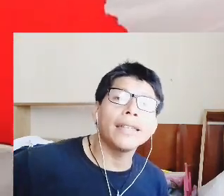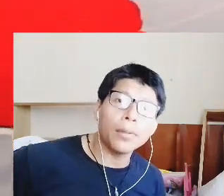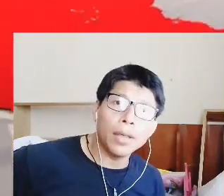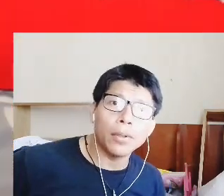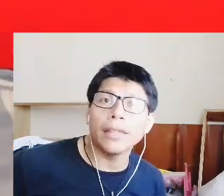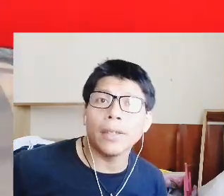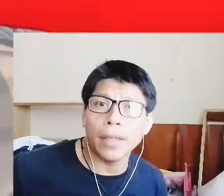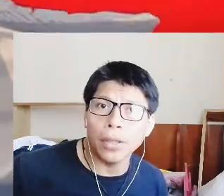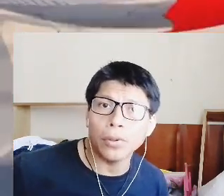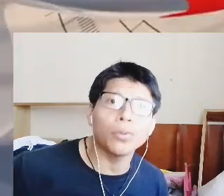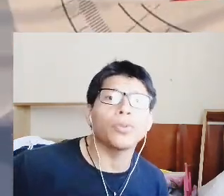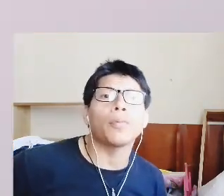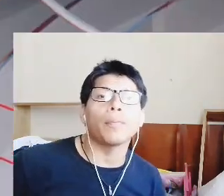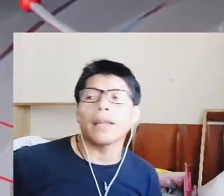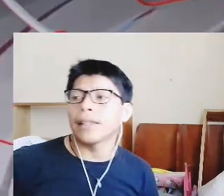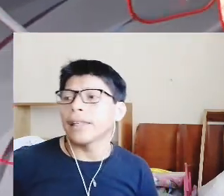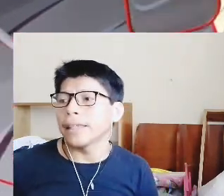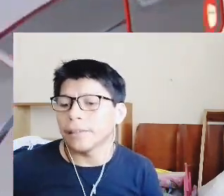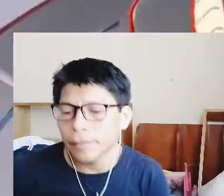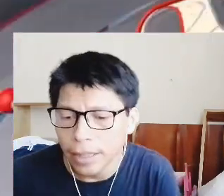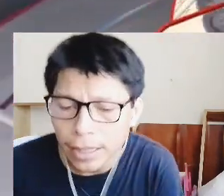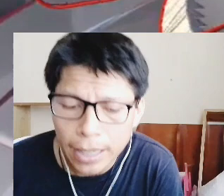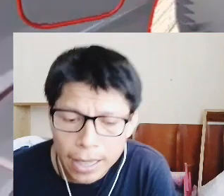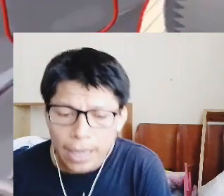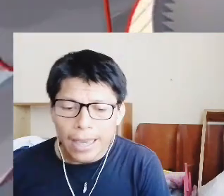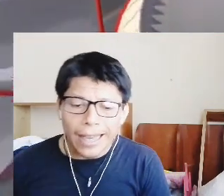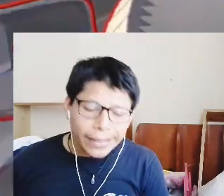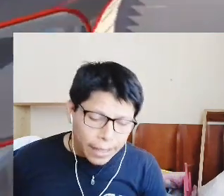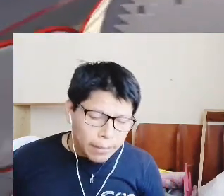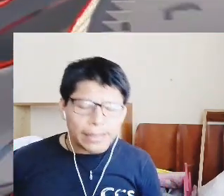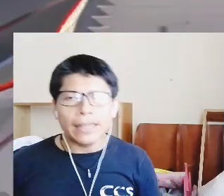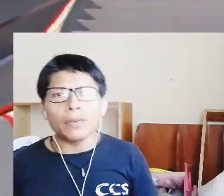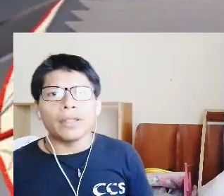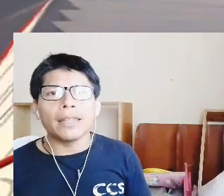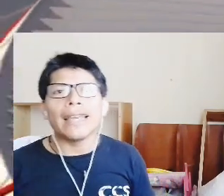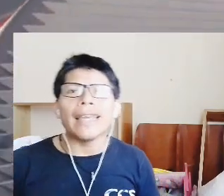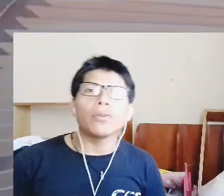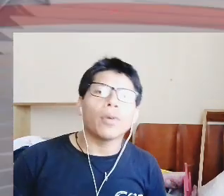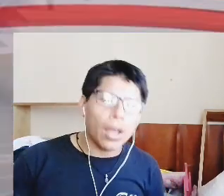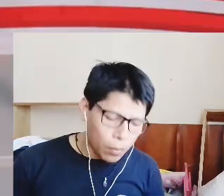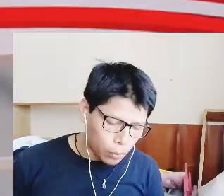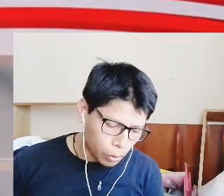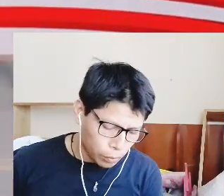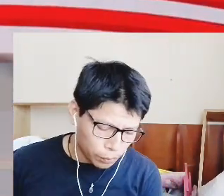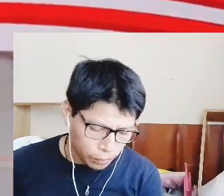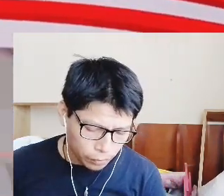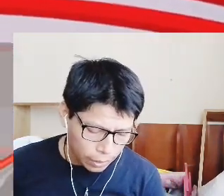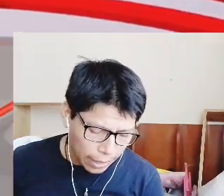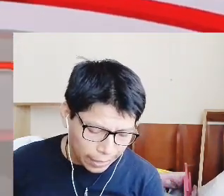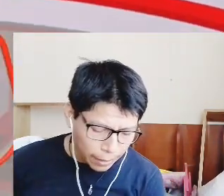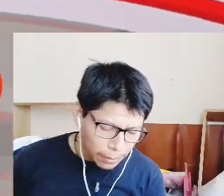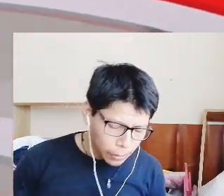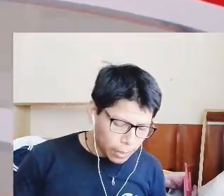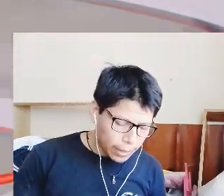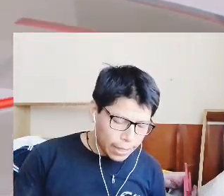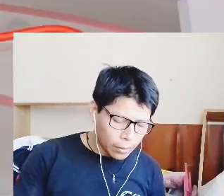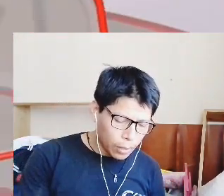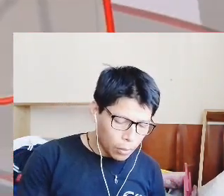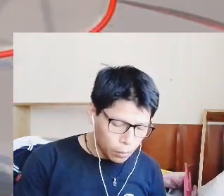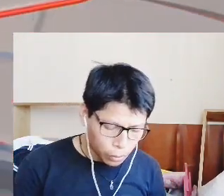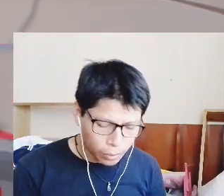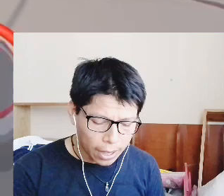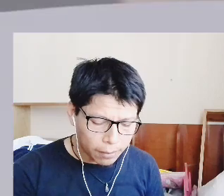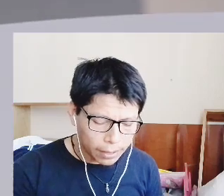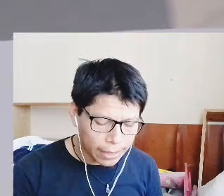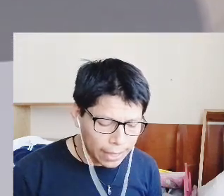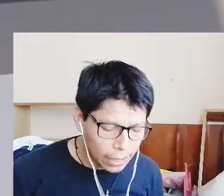en ese juego en ese jueguito sucio por parte de ella el tema de seguridad que ella ha tocado mucho el tema de seguridad que ella ha